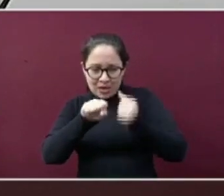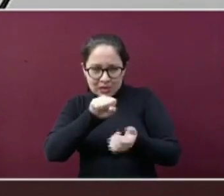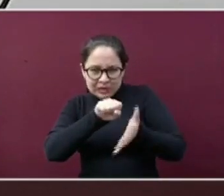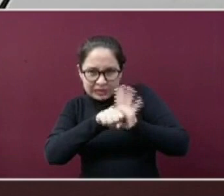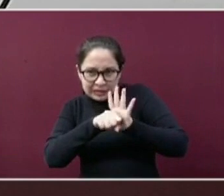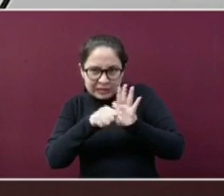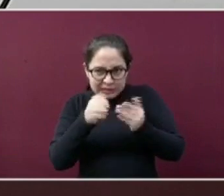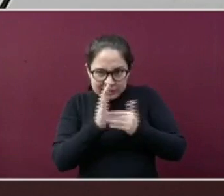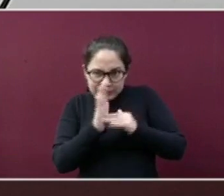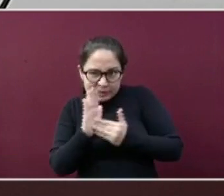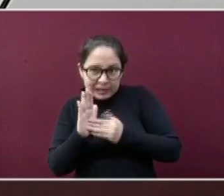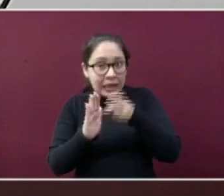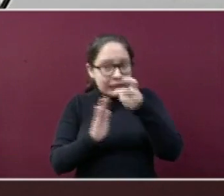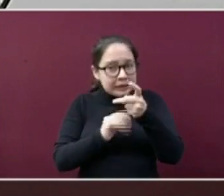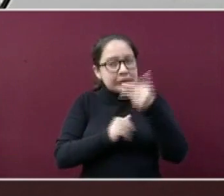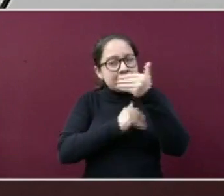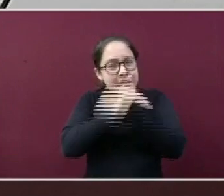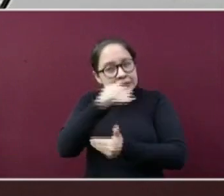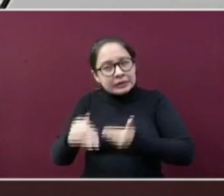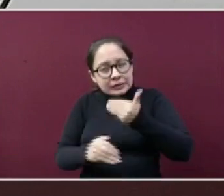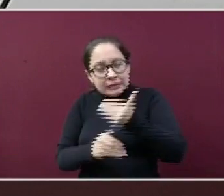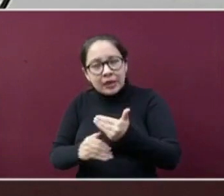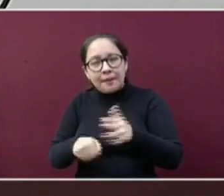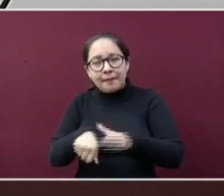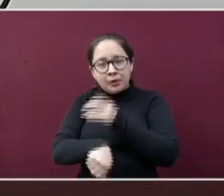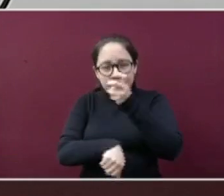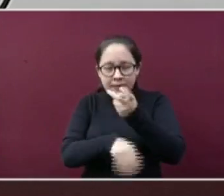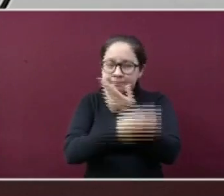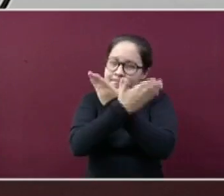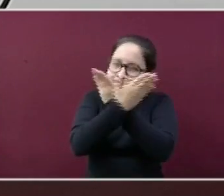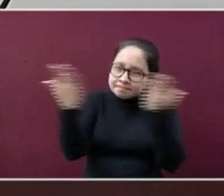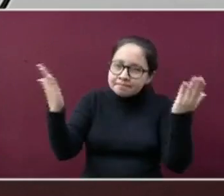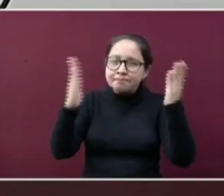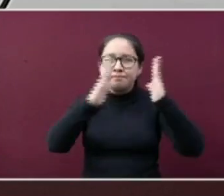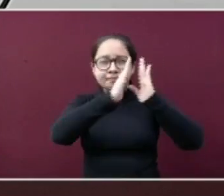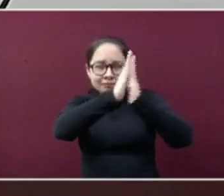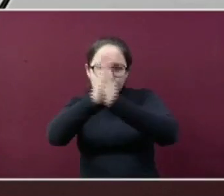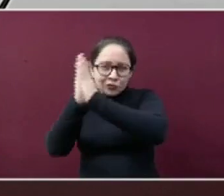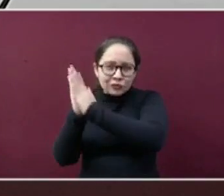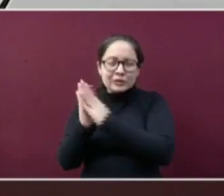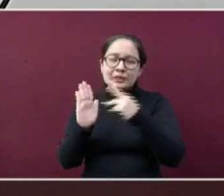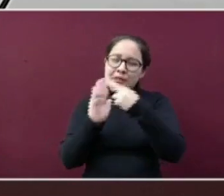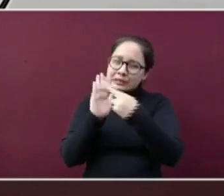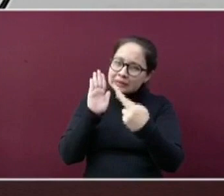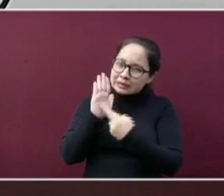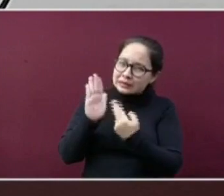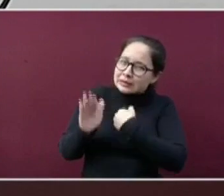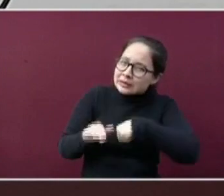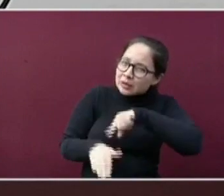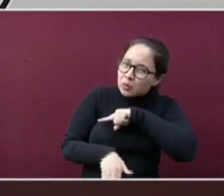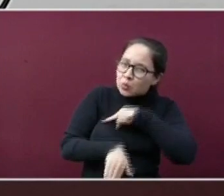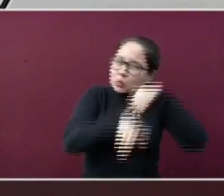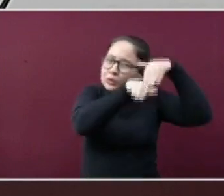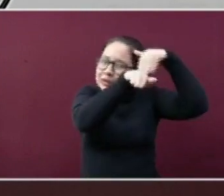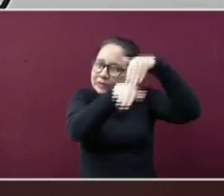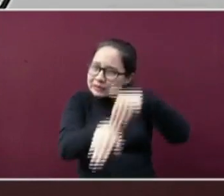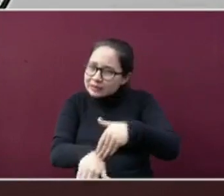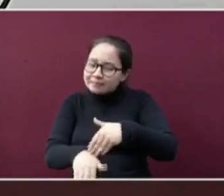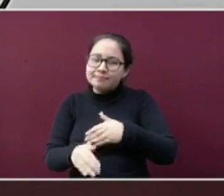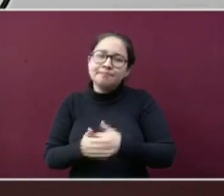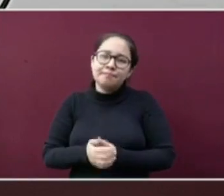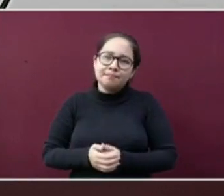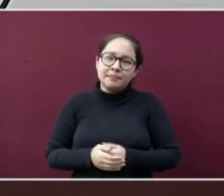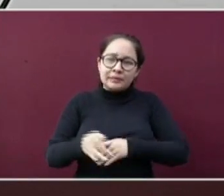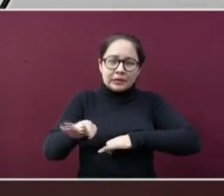funcionando. Por eso los exhorto a continuar en esta ruta. Sigamos